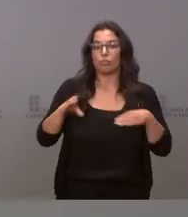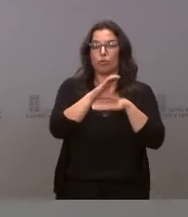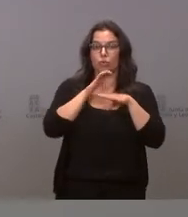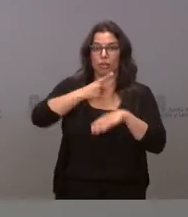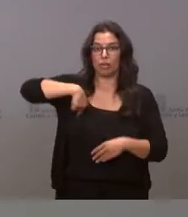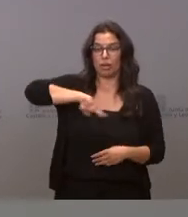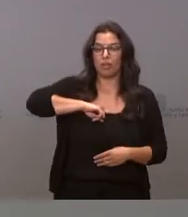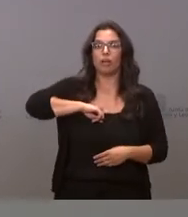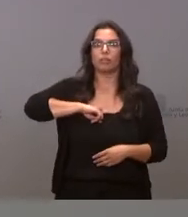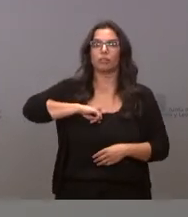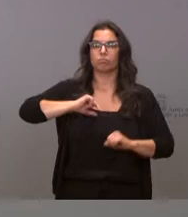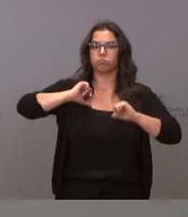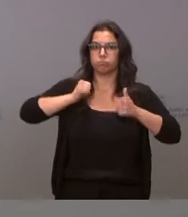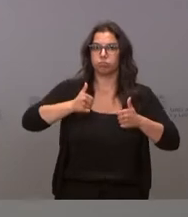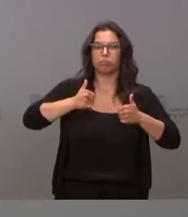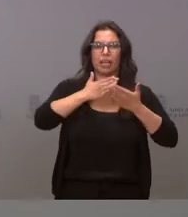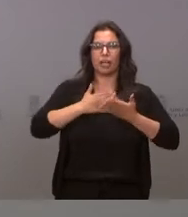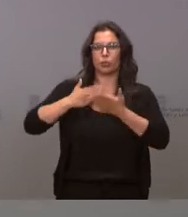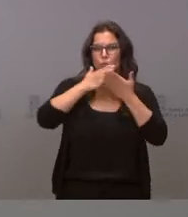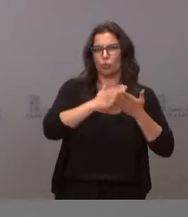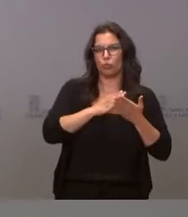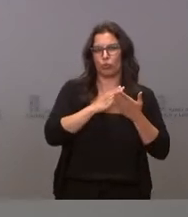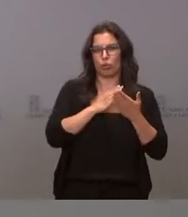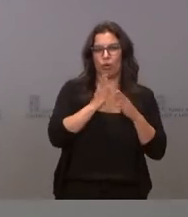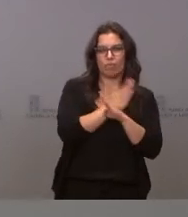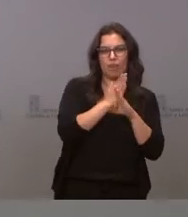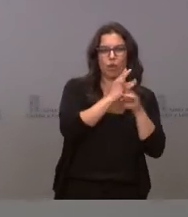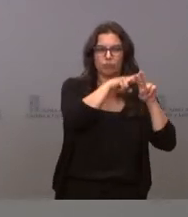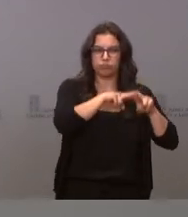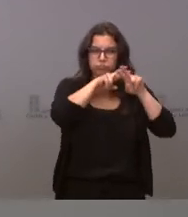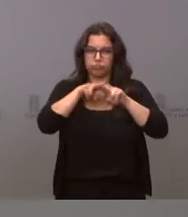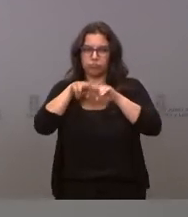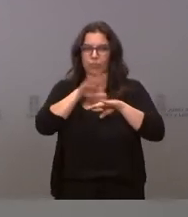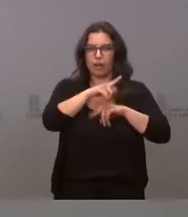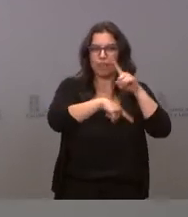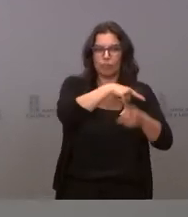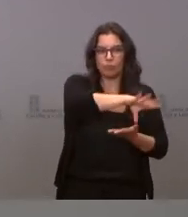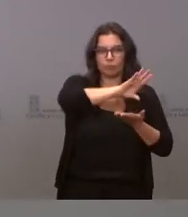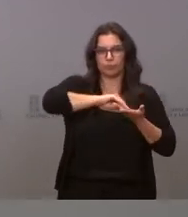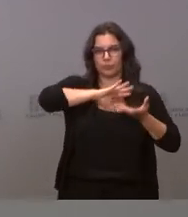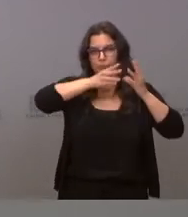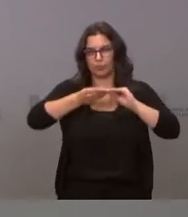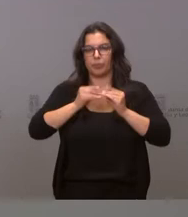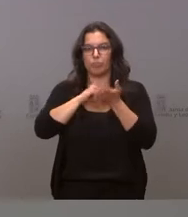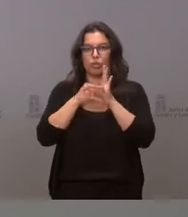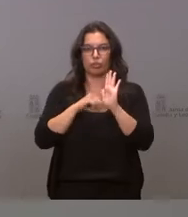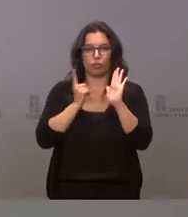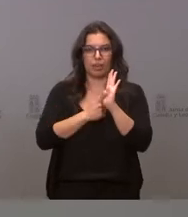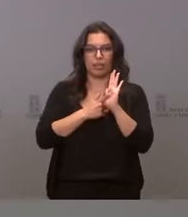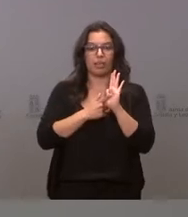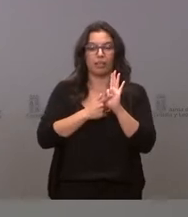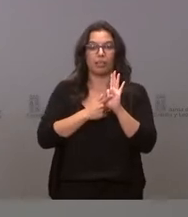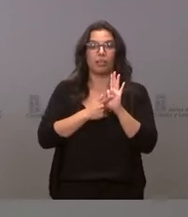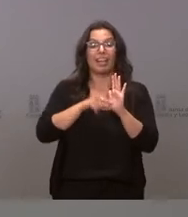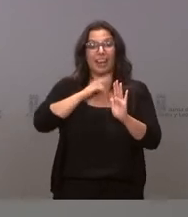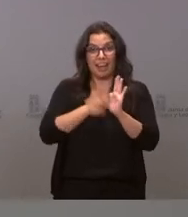hemos emprendido los diversos estudios previos para poder elaborar ese proyecto de ley de modificación de la actual ley que data del año